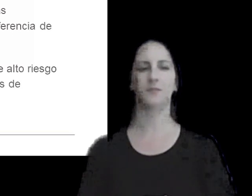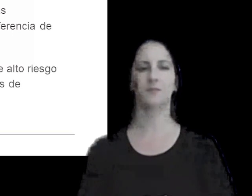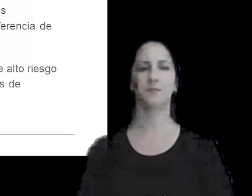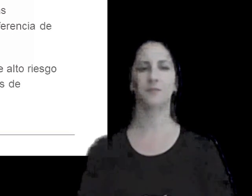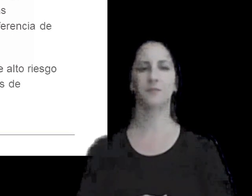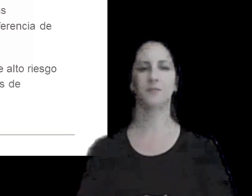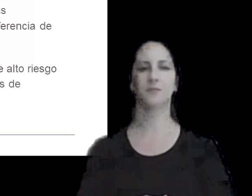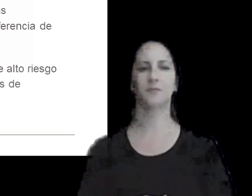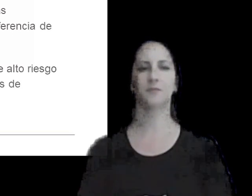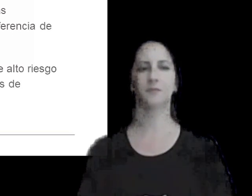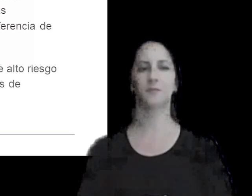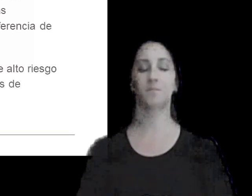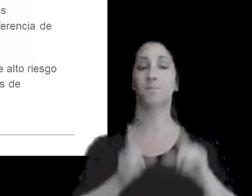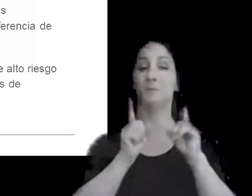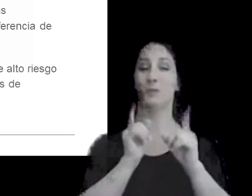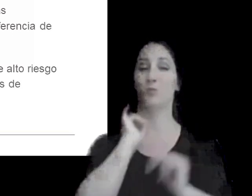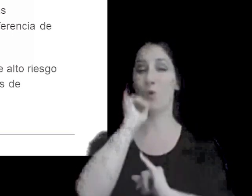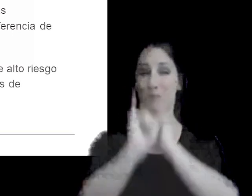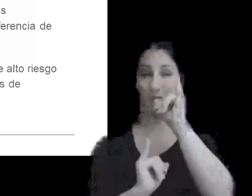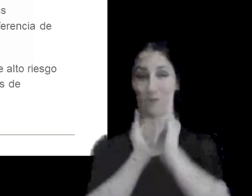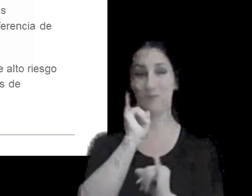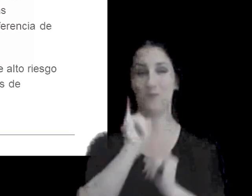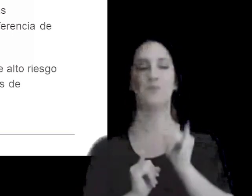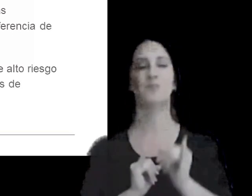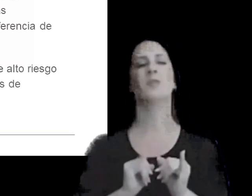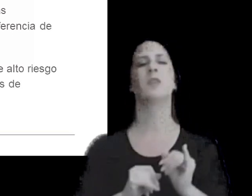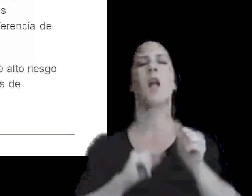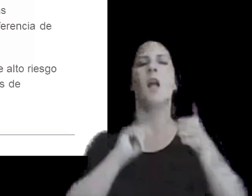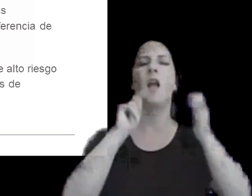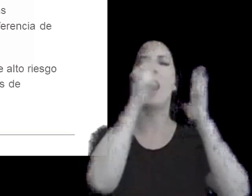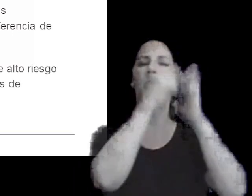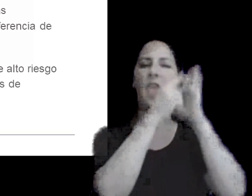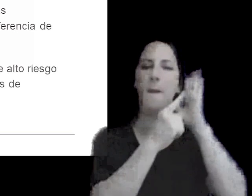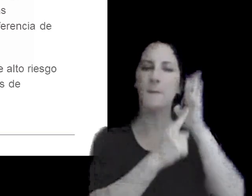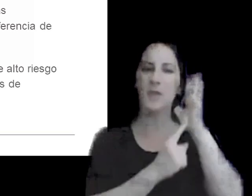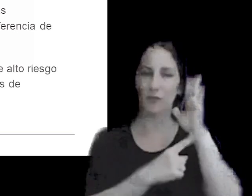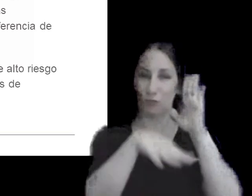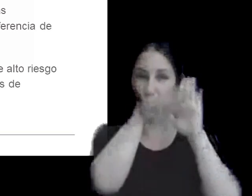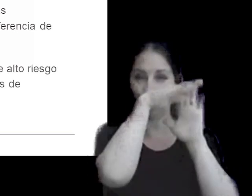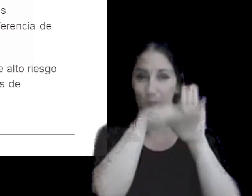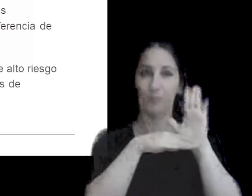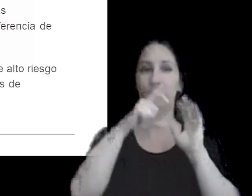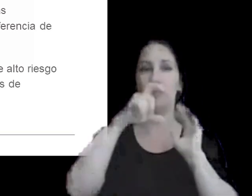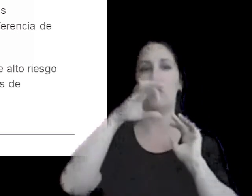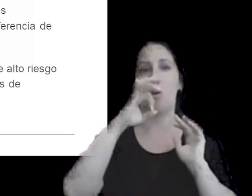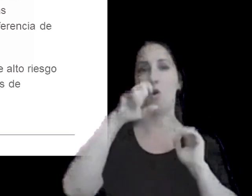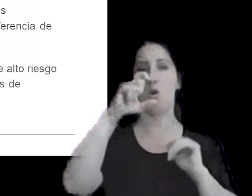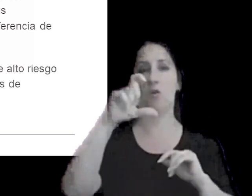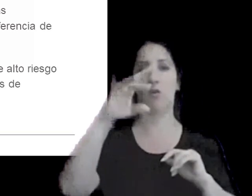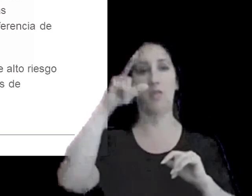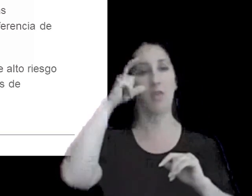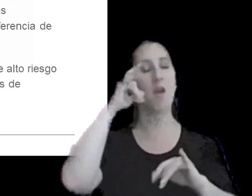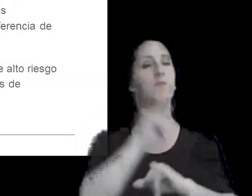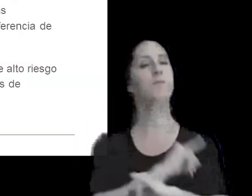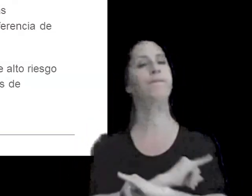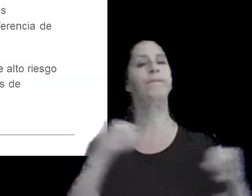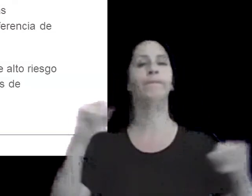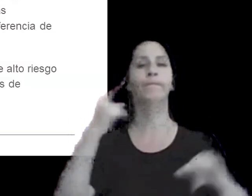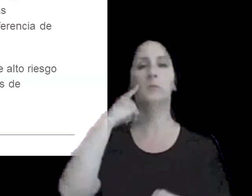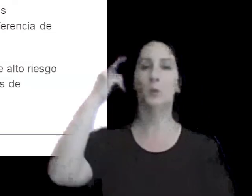y como comentaba los lineamientos de la OCDE tuvieron su primer publicación en el 79